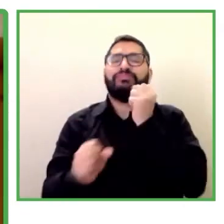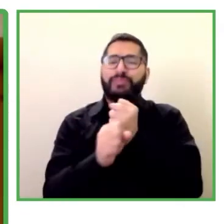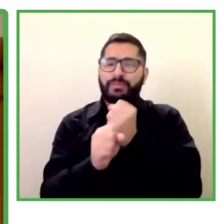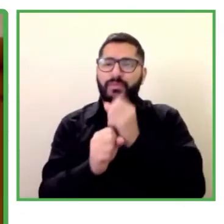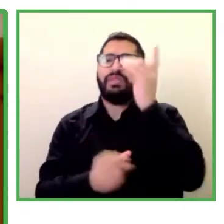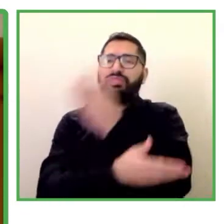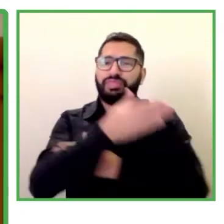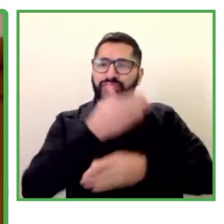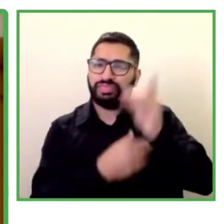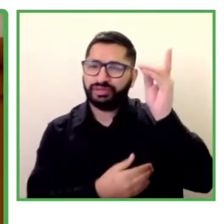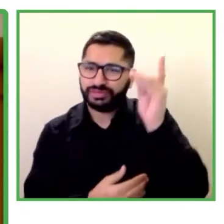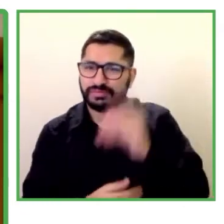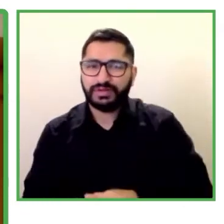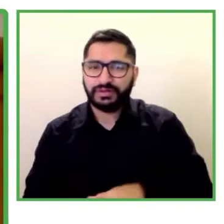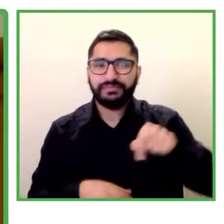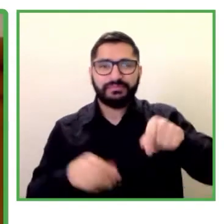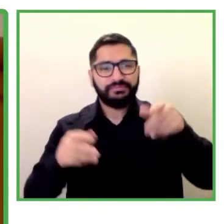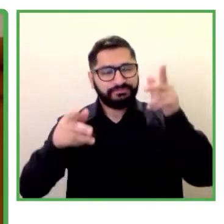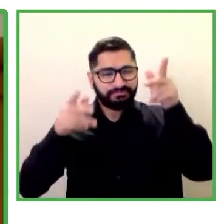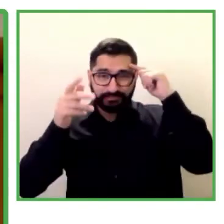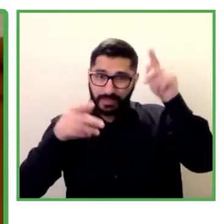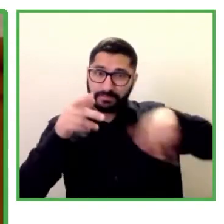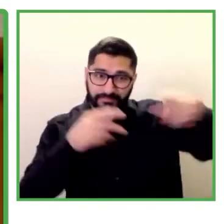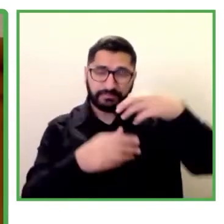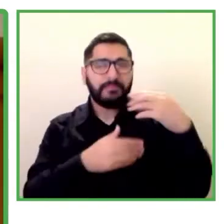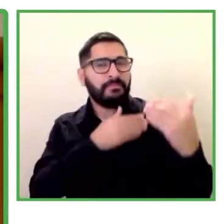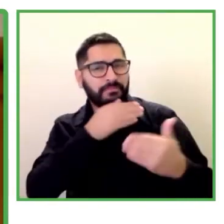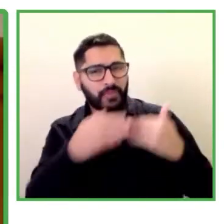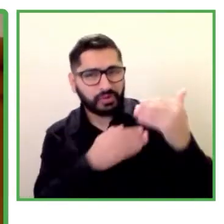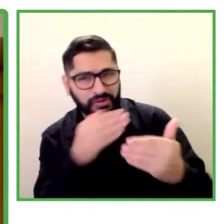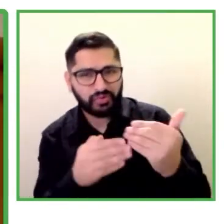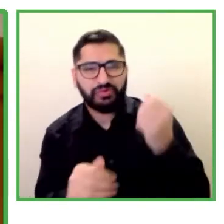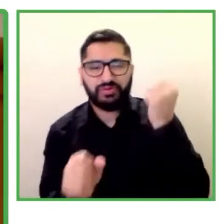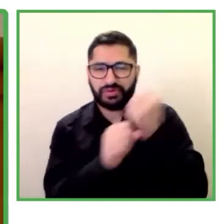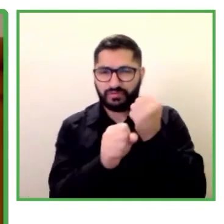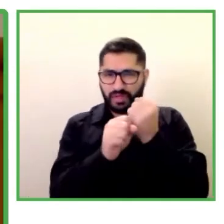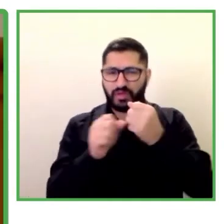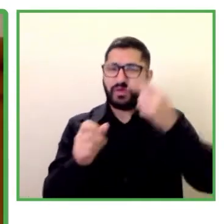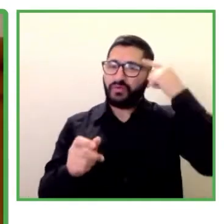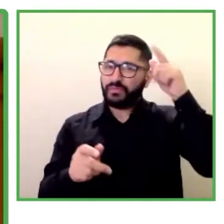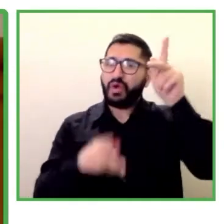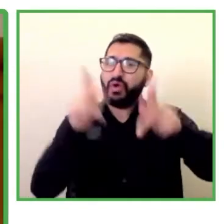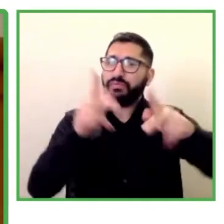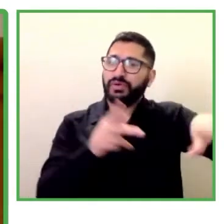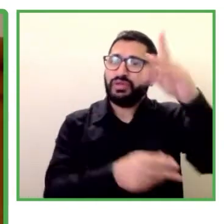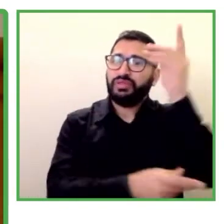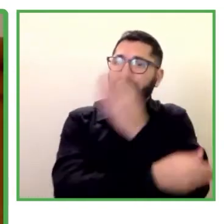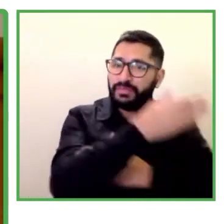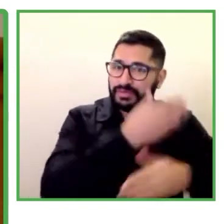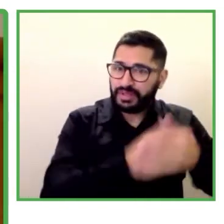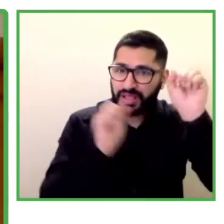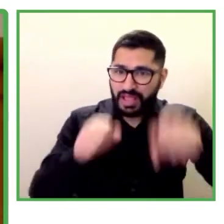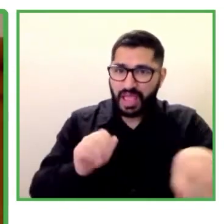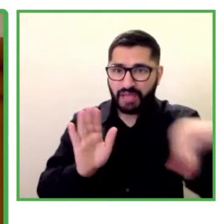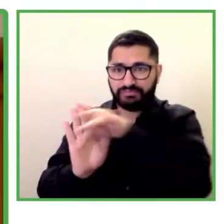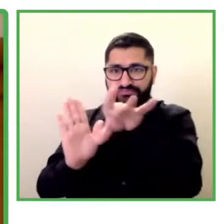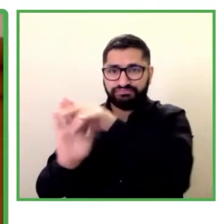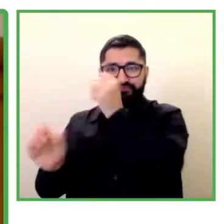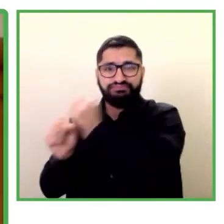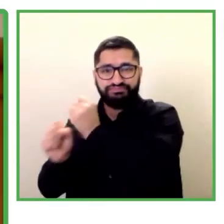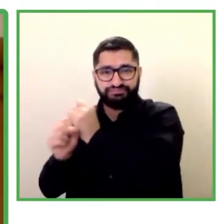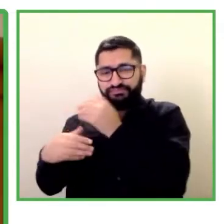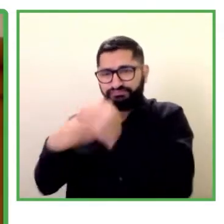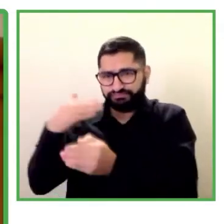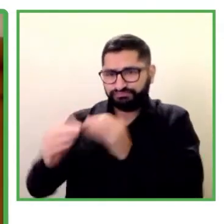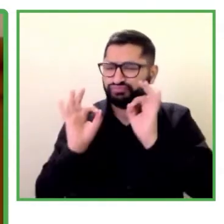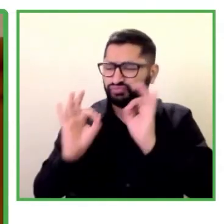procesos de contratación de personas con discapacidad sean realmente exitosos. Porque la contratación de personas con discapacidad, ese proceso